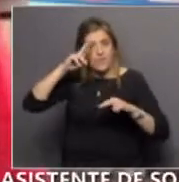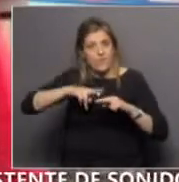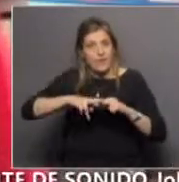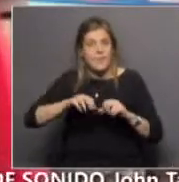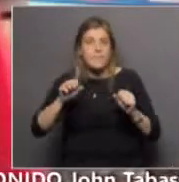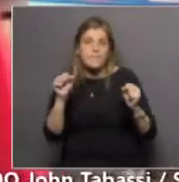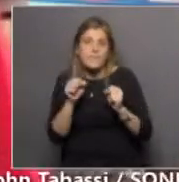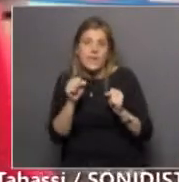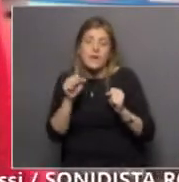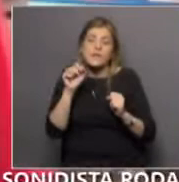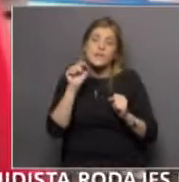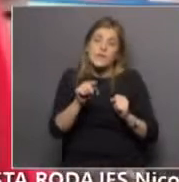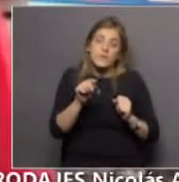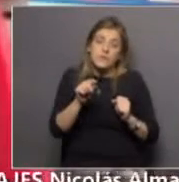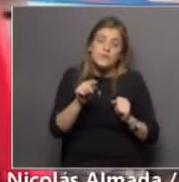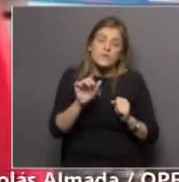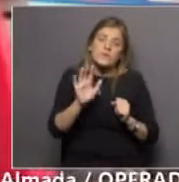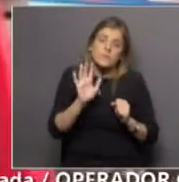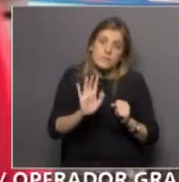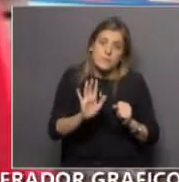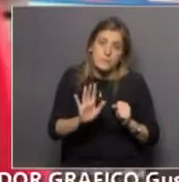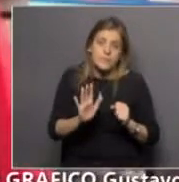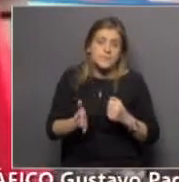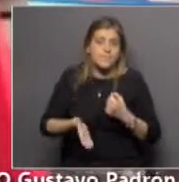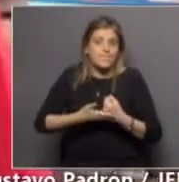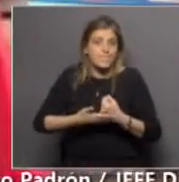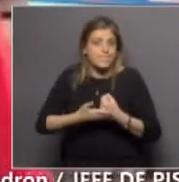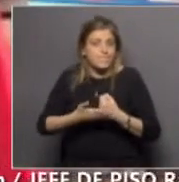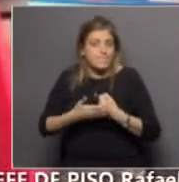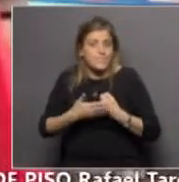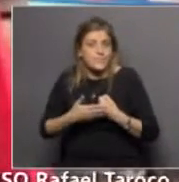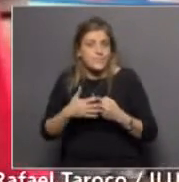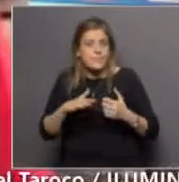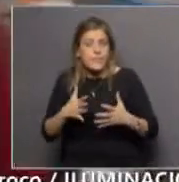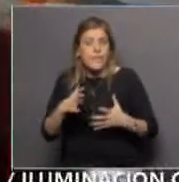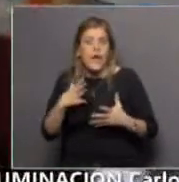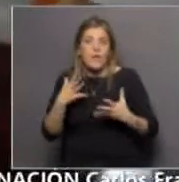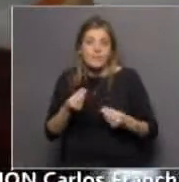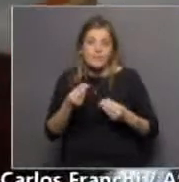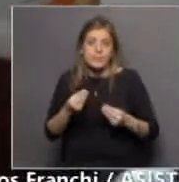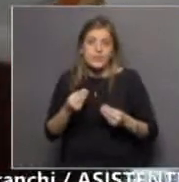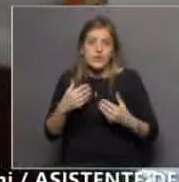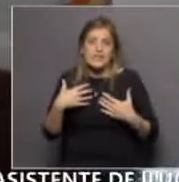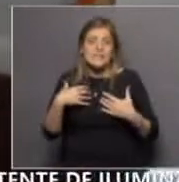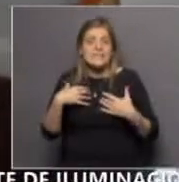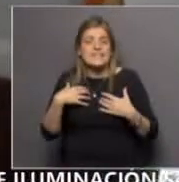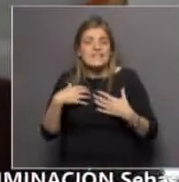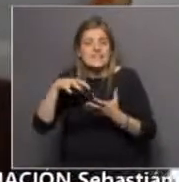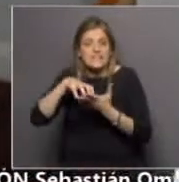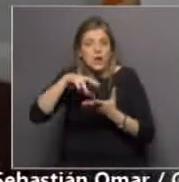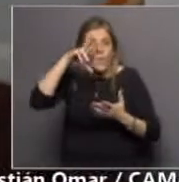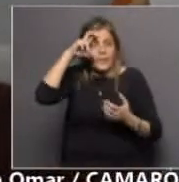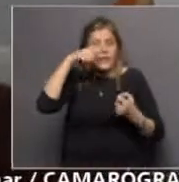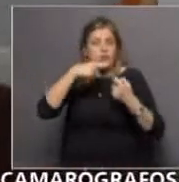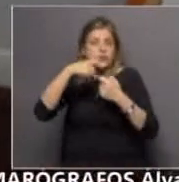nos pone sobre aviso de la sobrecarga en el sistema de salud que es